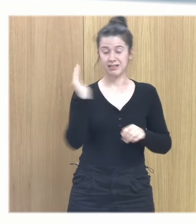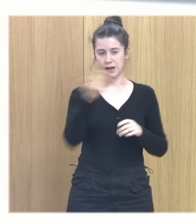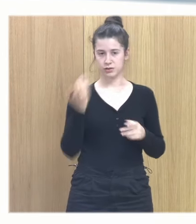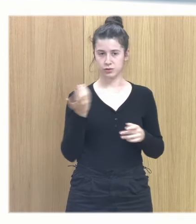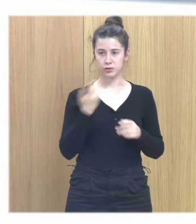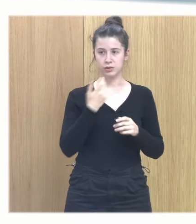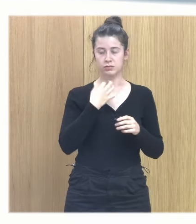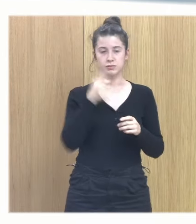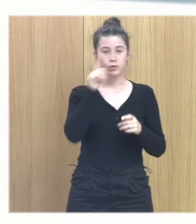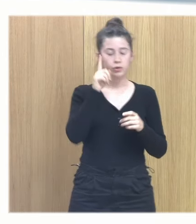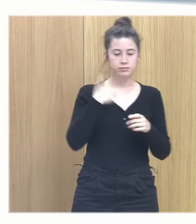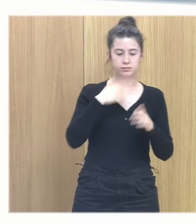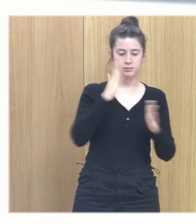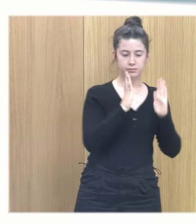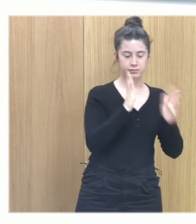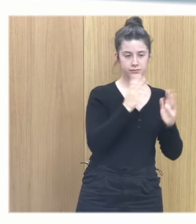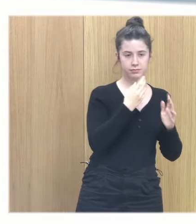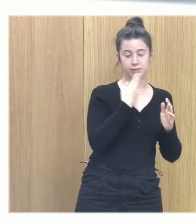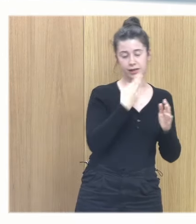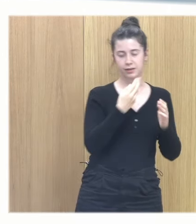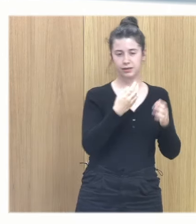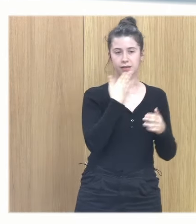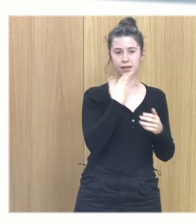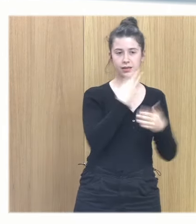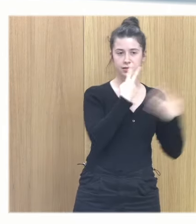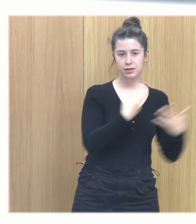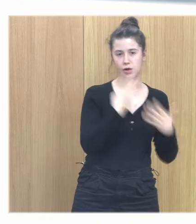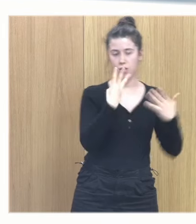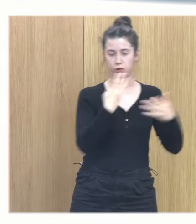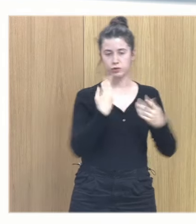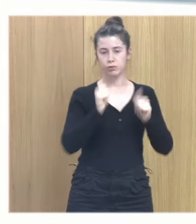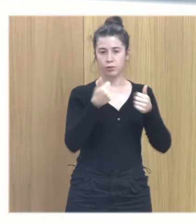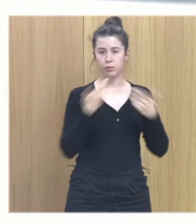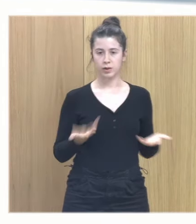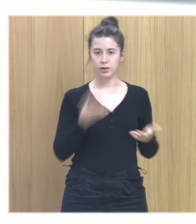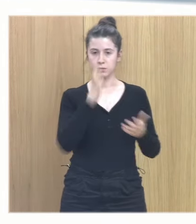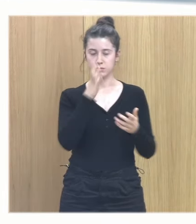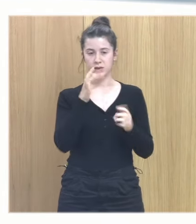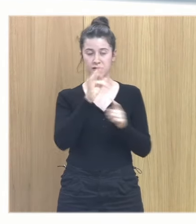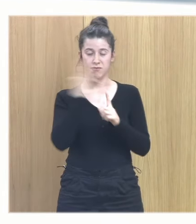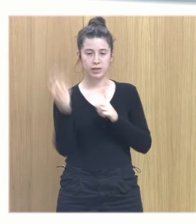empezó antes de los 7 o 8 años? Porque hay determinados indicadores que no están cuando el abuso llega posteriormente. ¿Por qué?